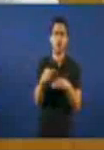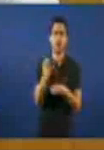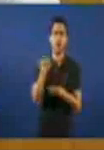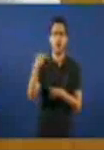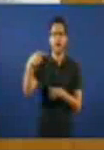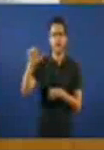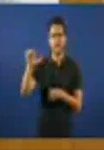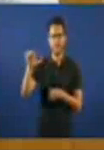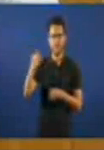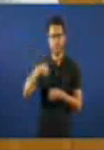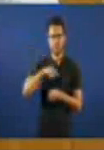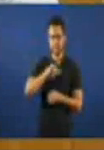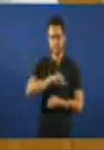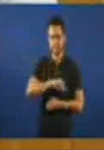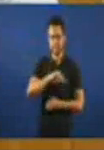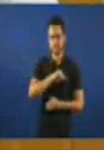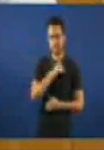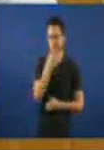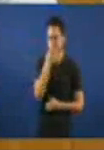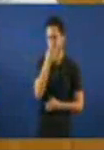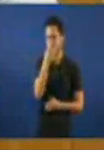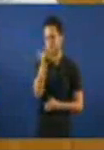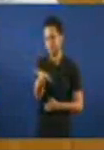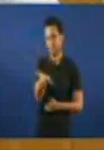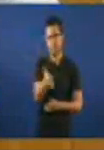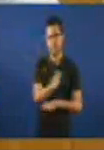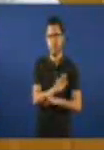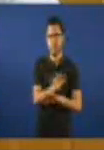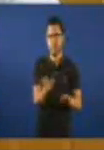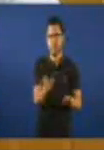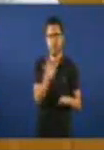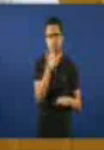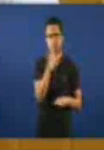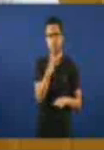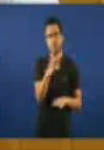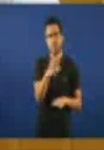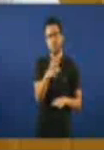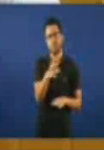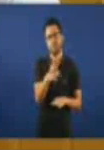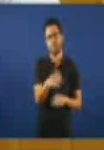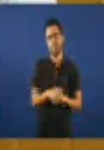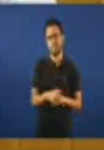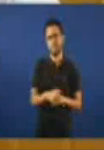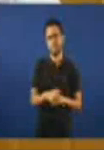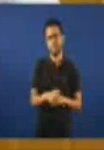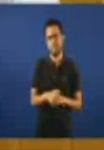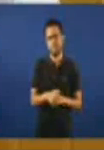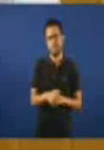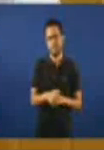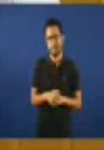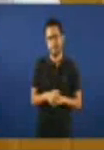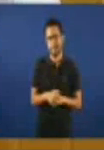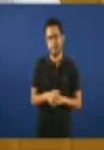sentímonos con vergonza allea, polo efeito de que algo tan absolutamente